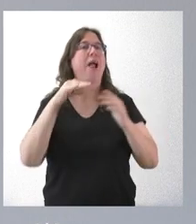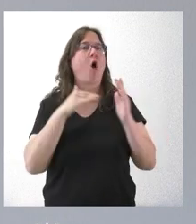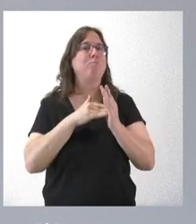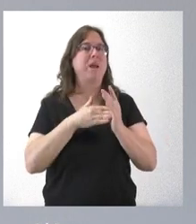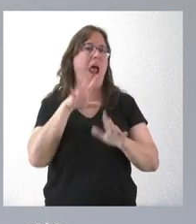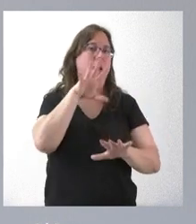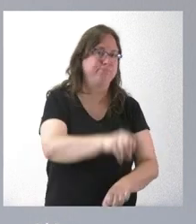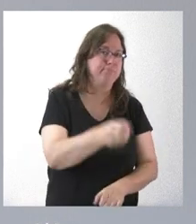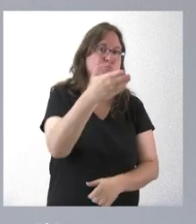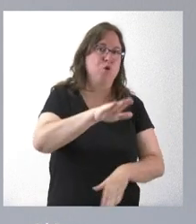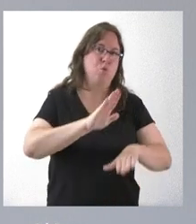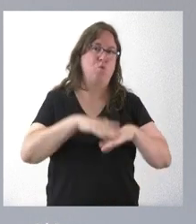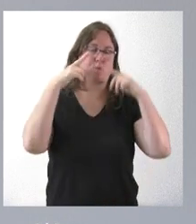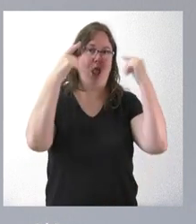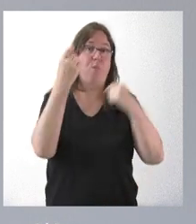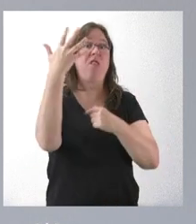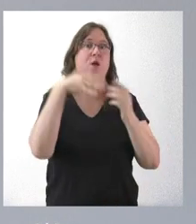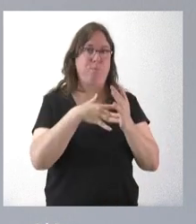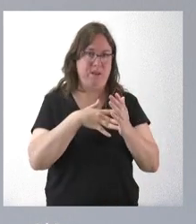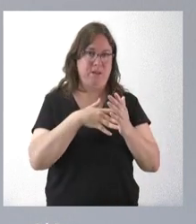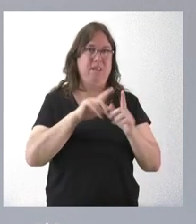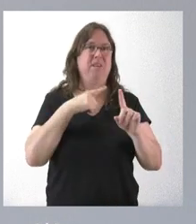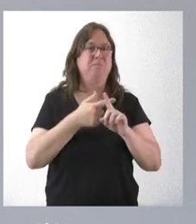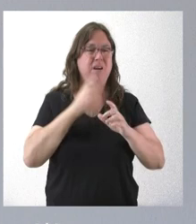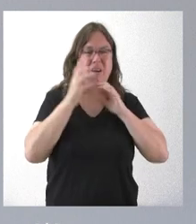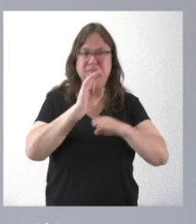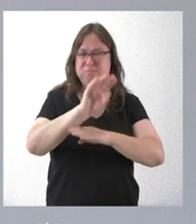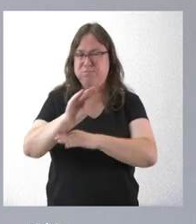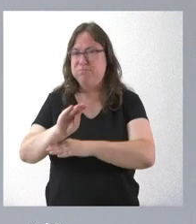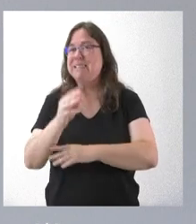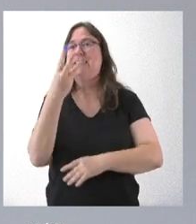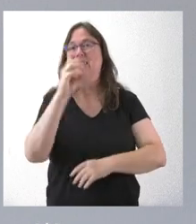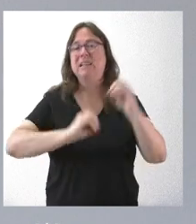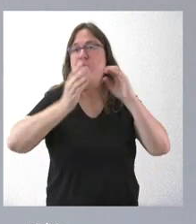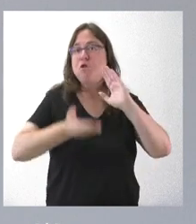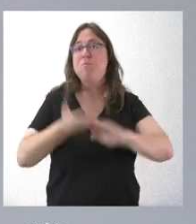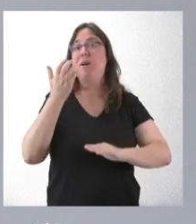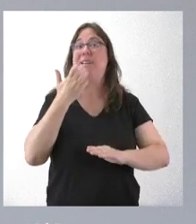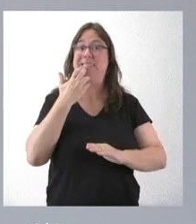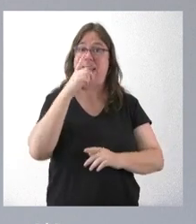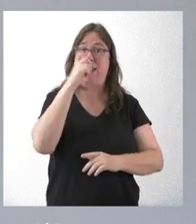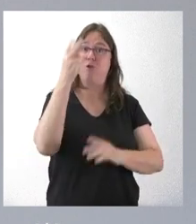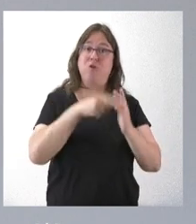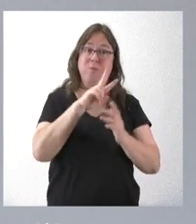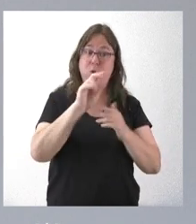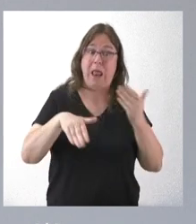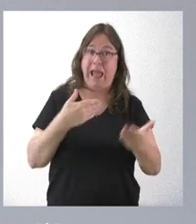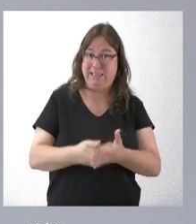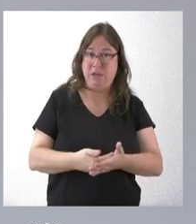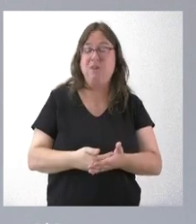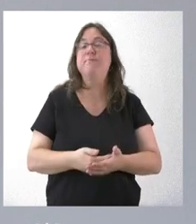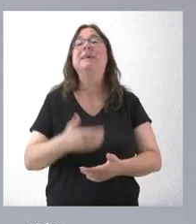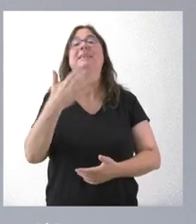por el lobo y que se han incrementado los daños a la ganadería en cerca de un 30% desde el año 2021. Por lo tanto, si no tenemos claro